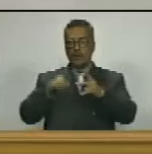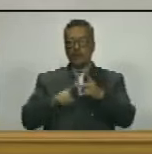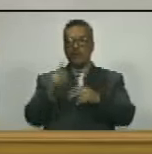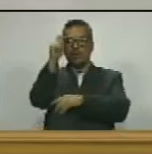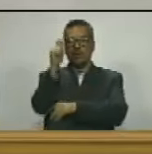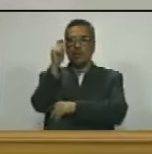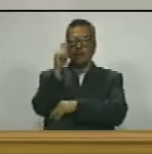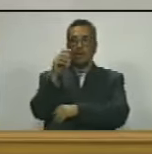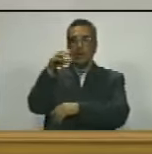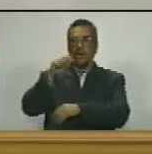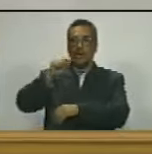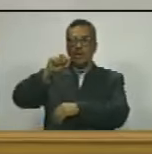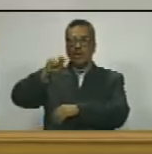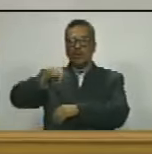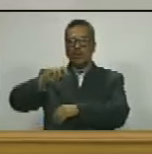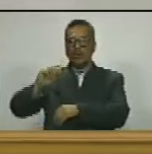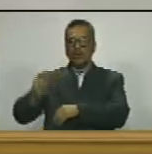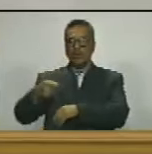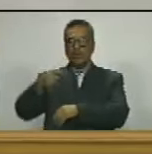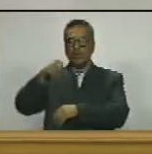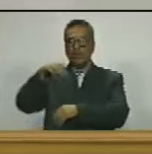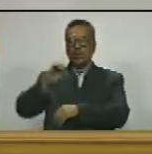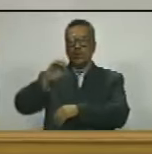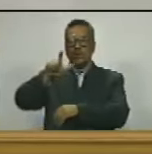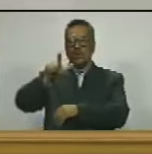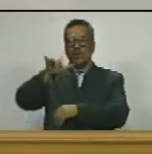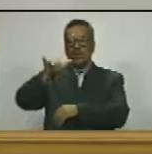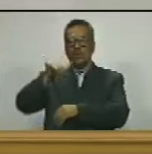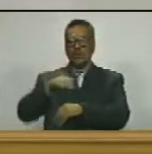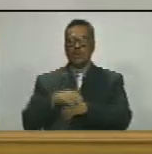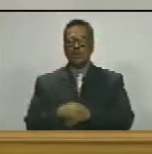diputada angelic tamayo camperos